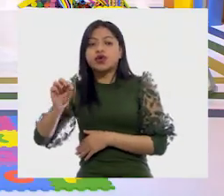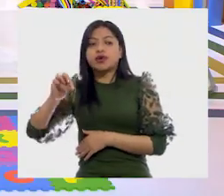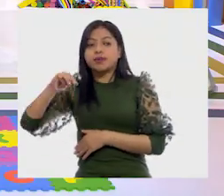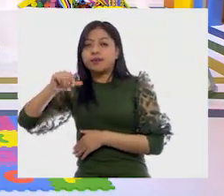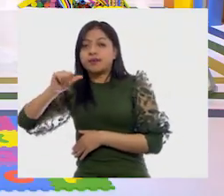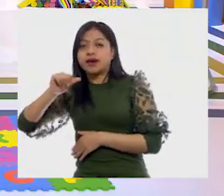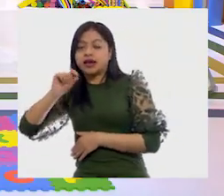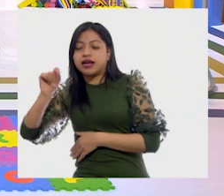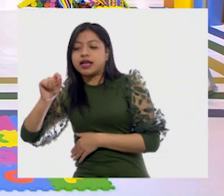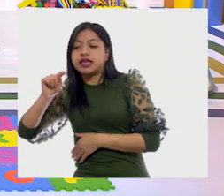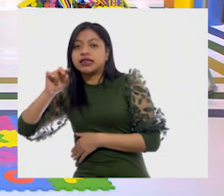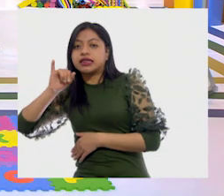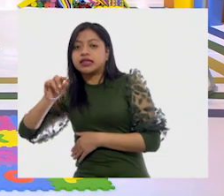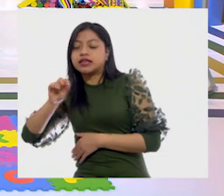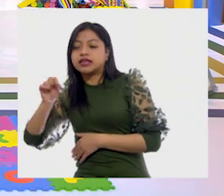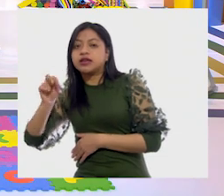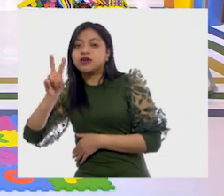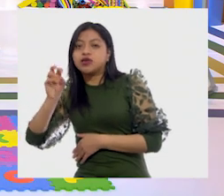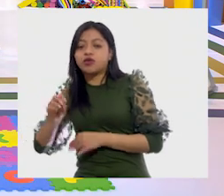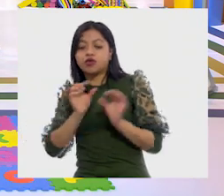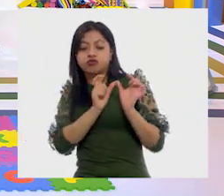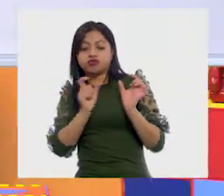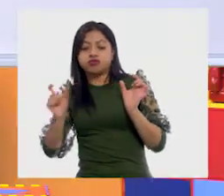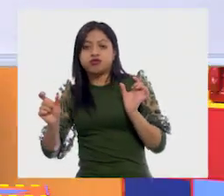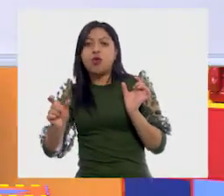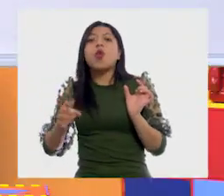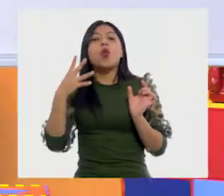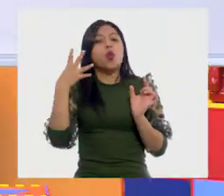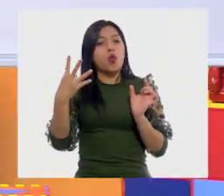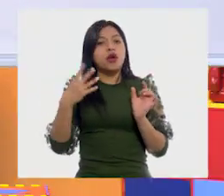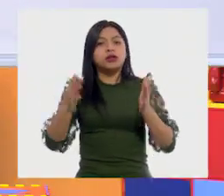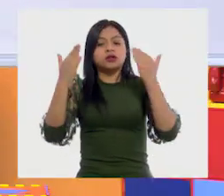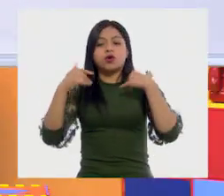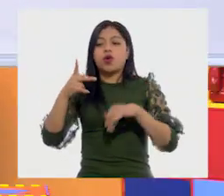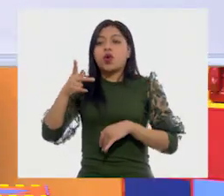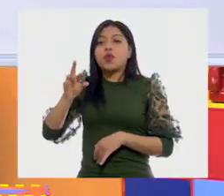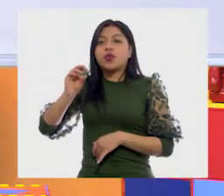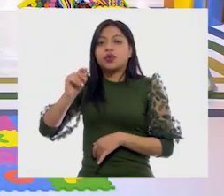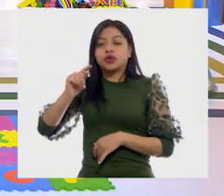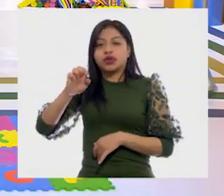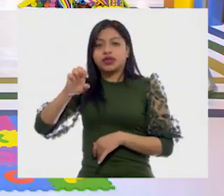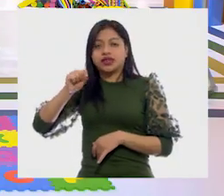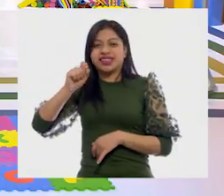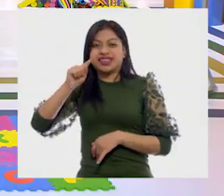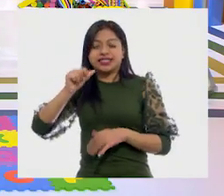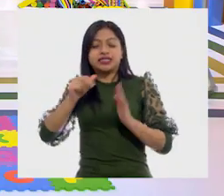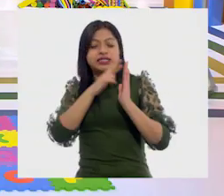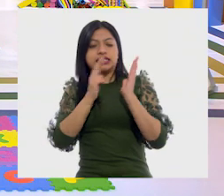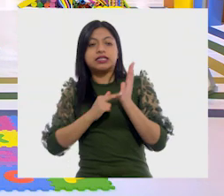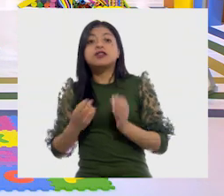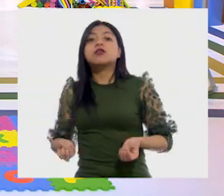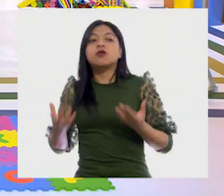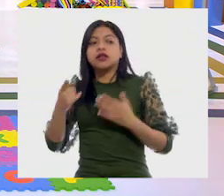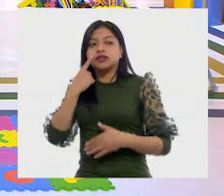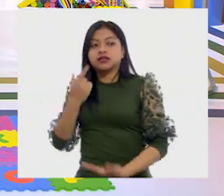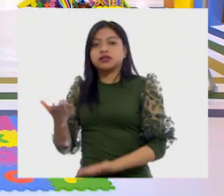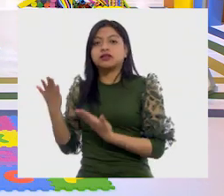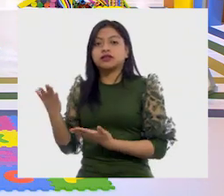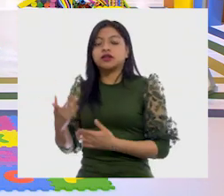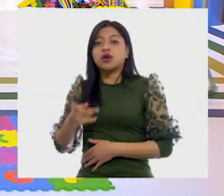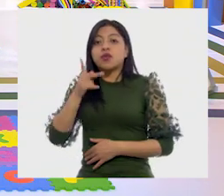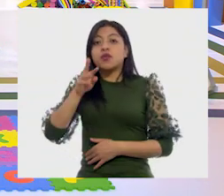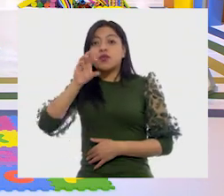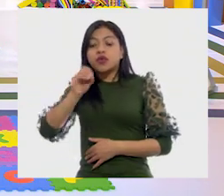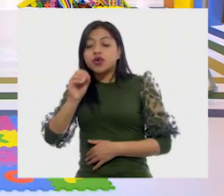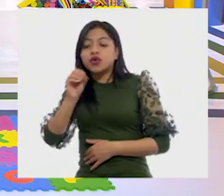Normativo. Cuatro. Así es, muy bien. Y el de protesta, vamos a empezar. Protesta. Una, dos, tres.